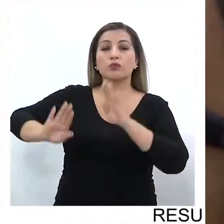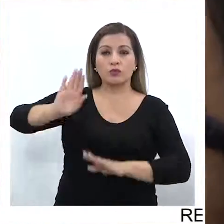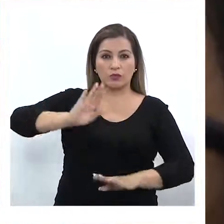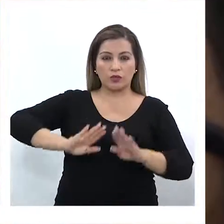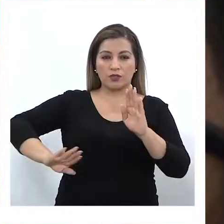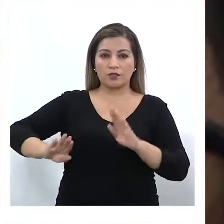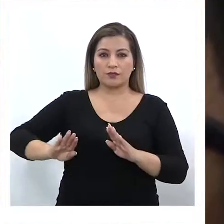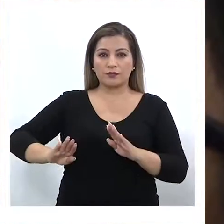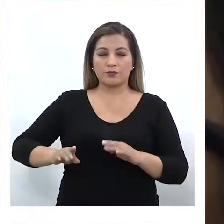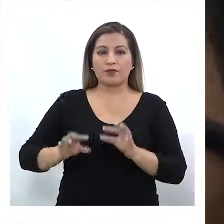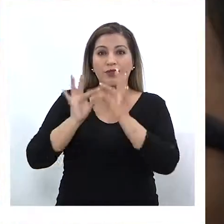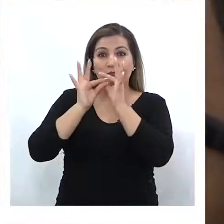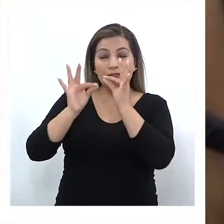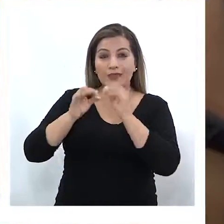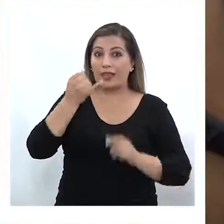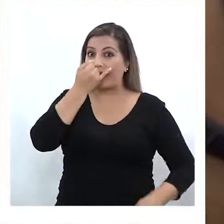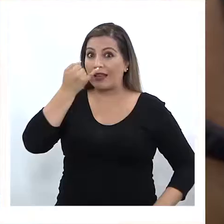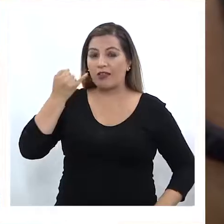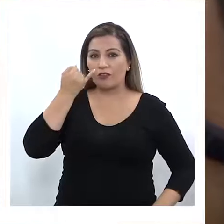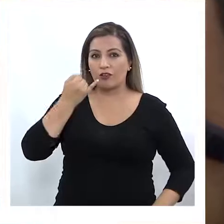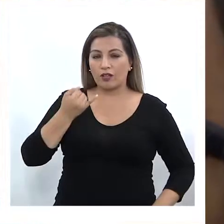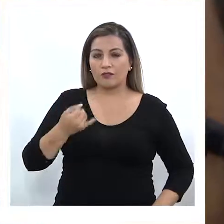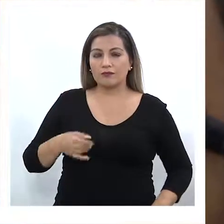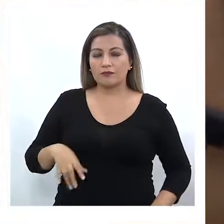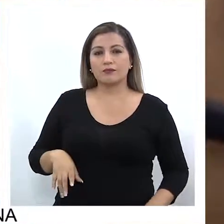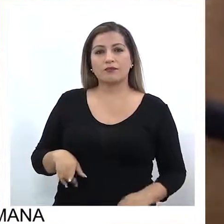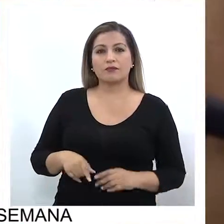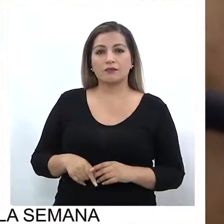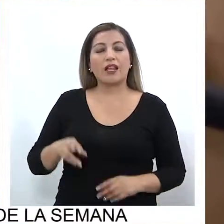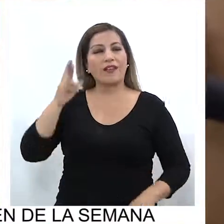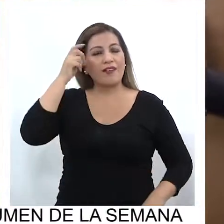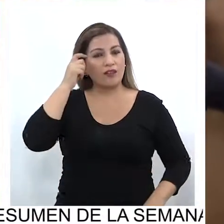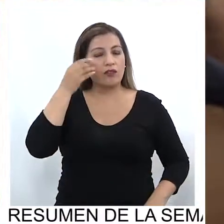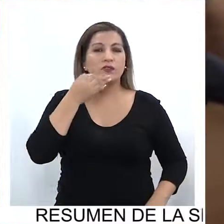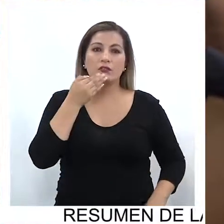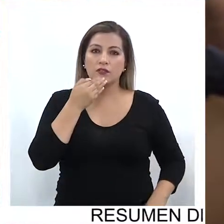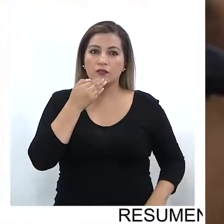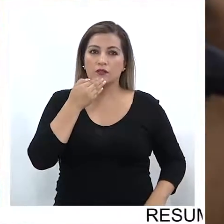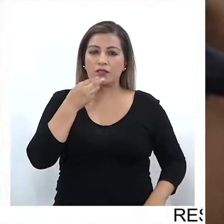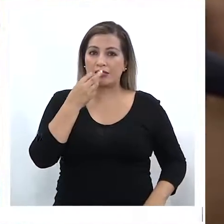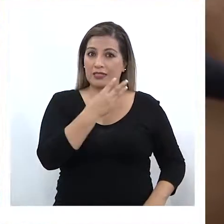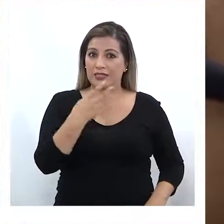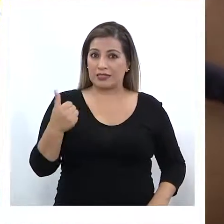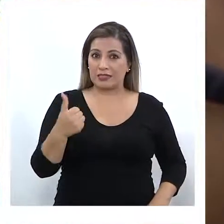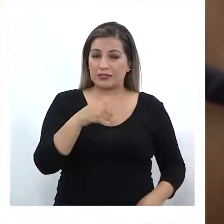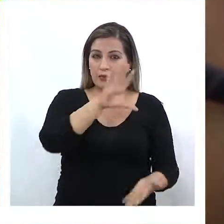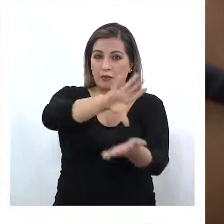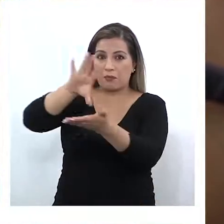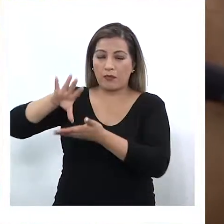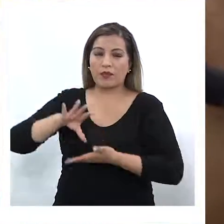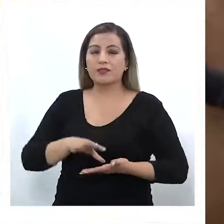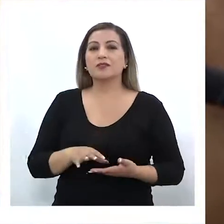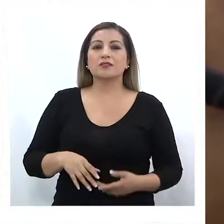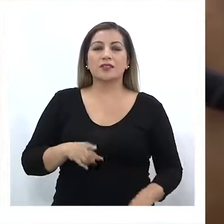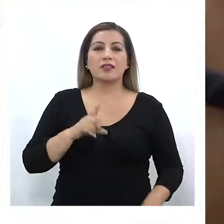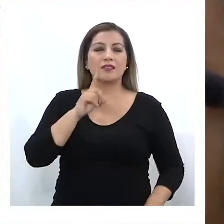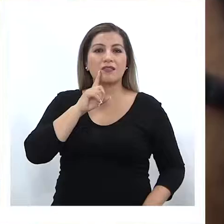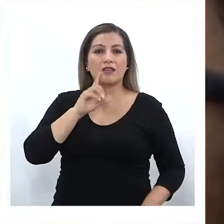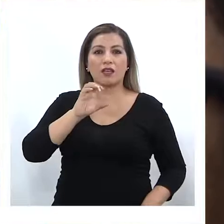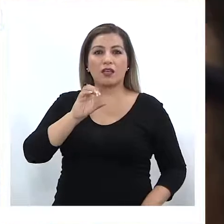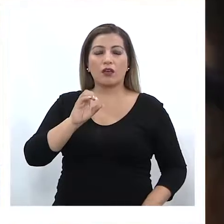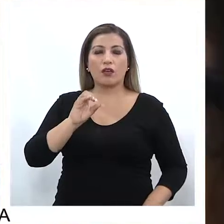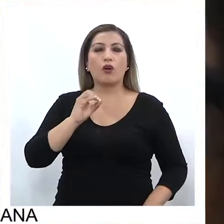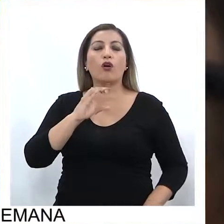el Narcotest. Quiero recordarle que de los 36 países que conforman la OCDE,